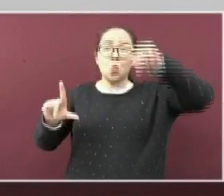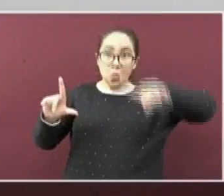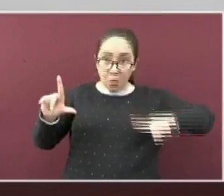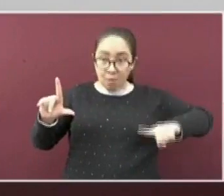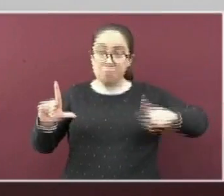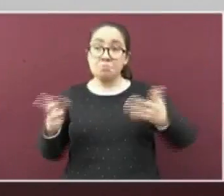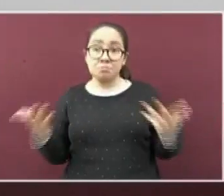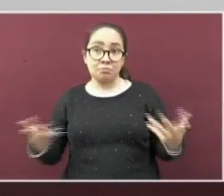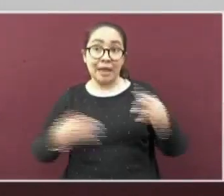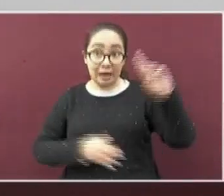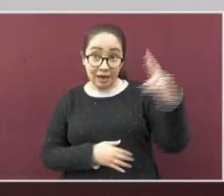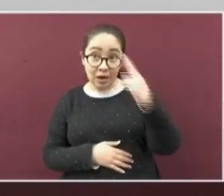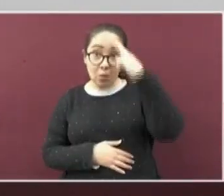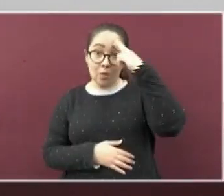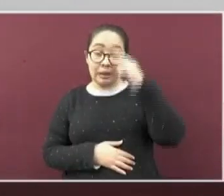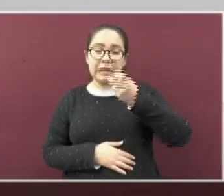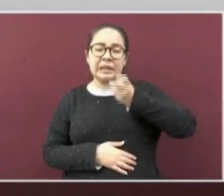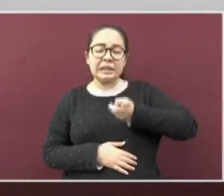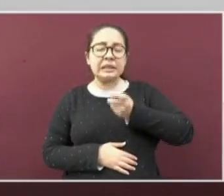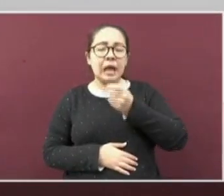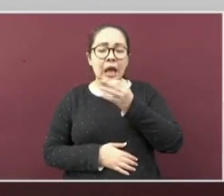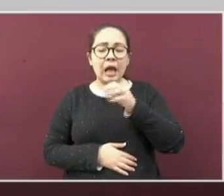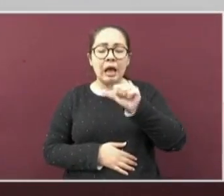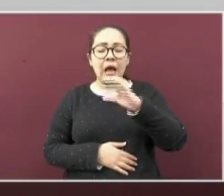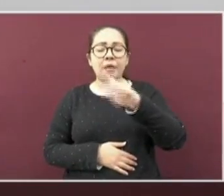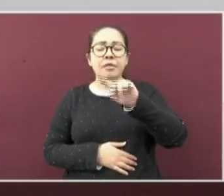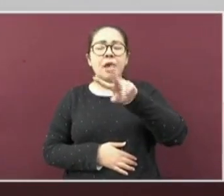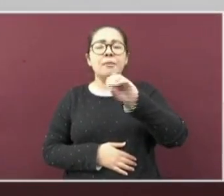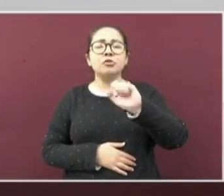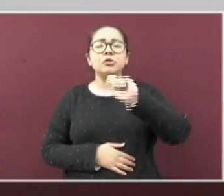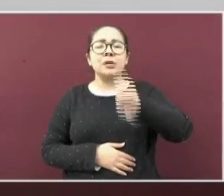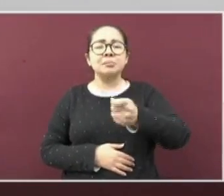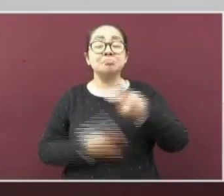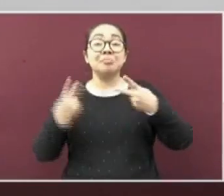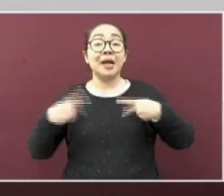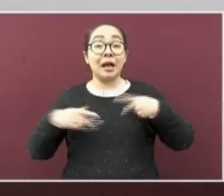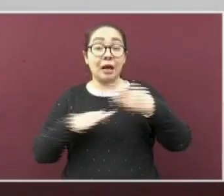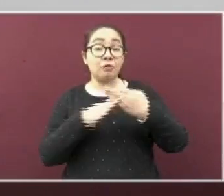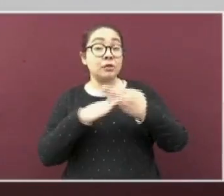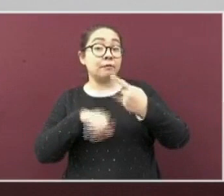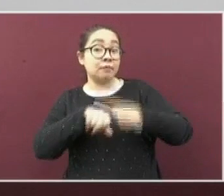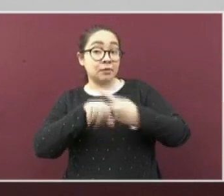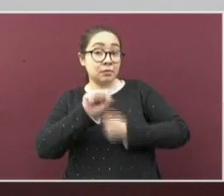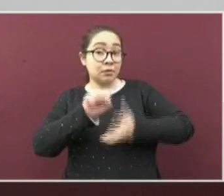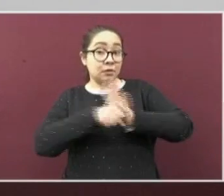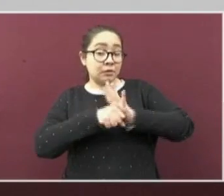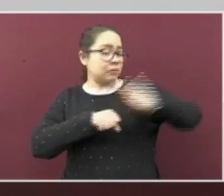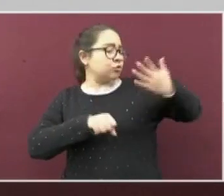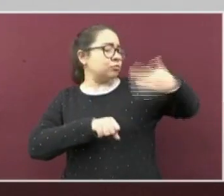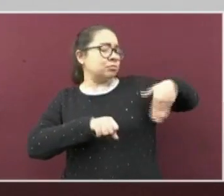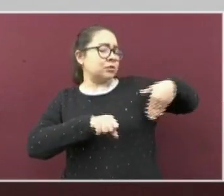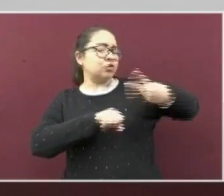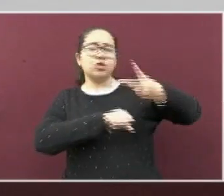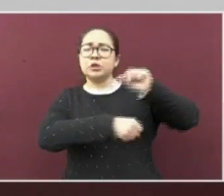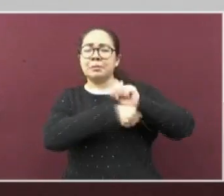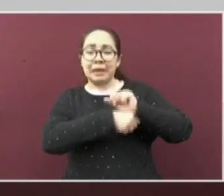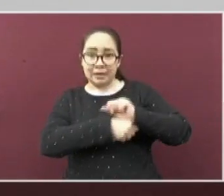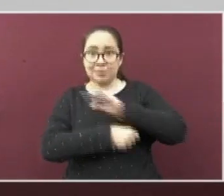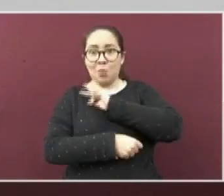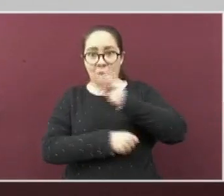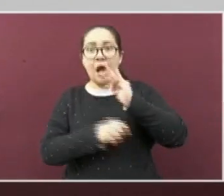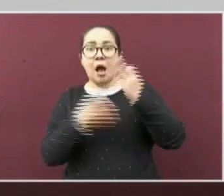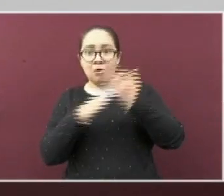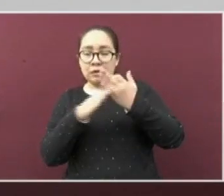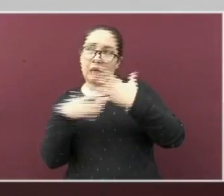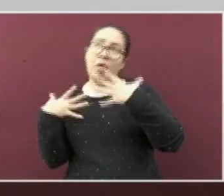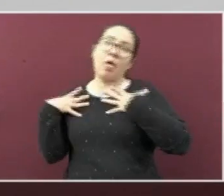Recuerde que representa a los enfermos que recién se infectaron por el coronavirus y por lo tanto pueden contagiar a otras personas. En la